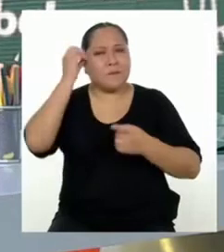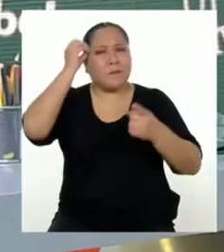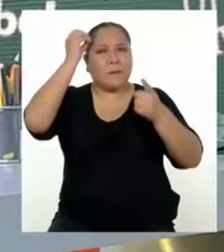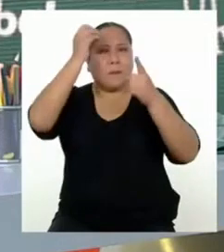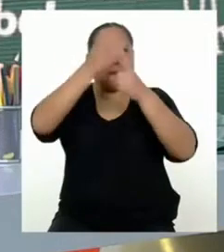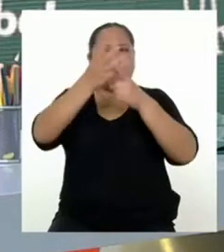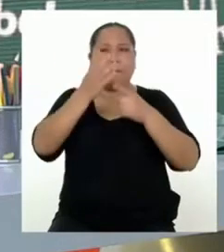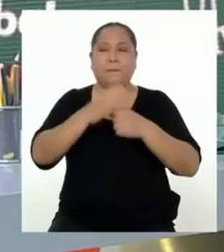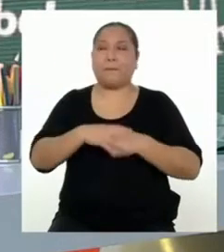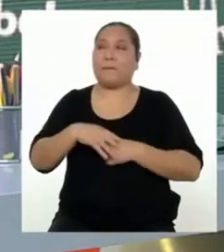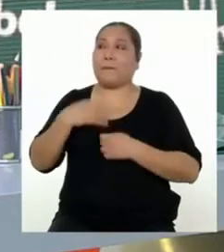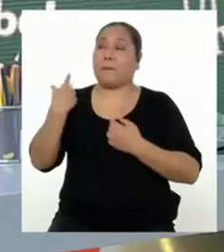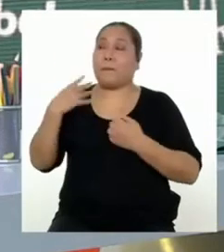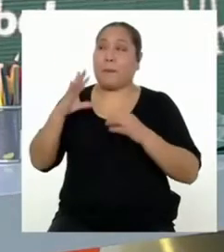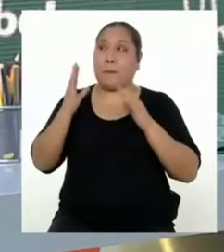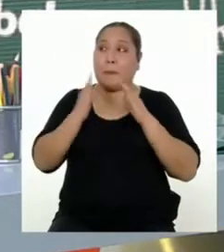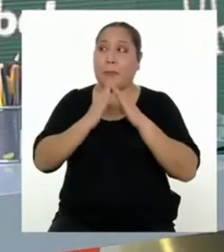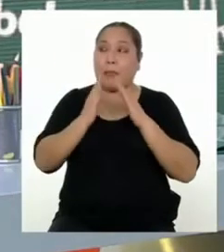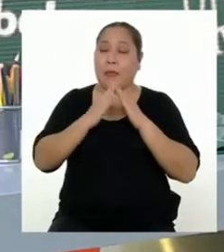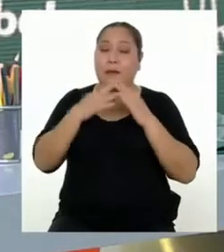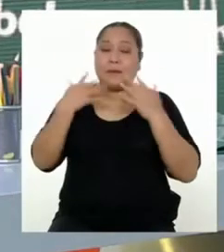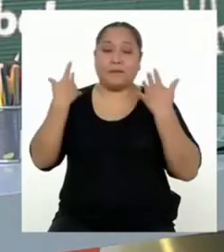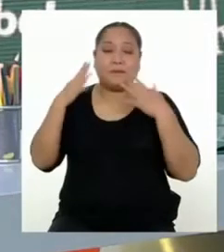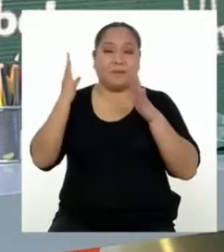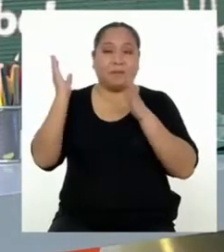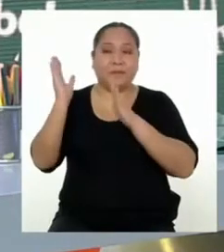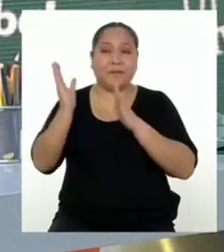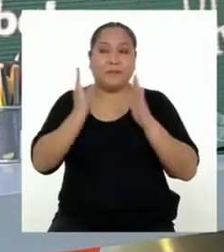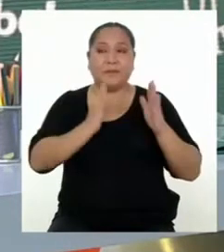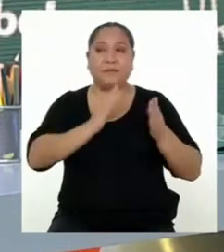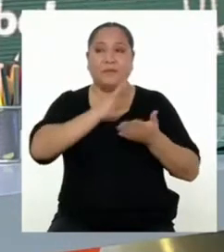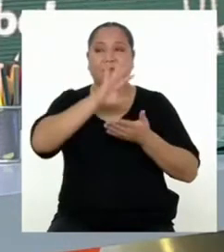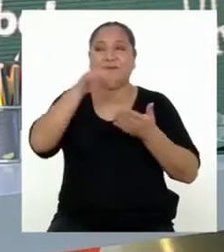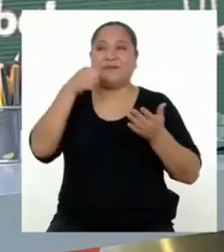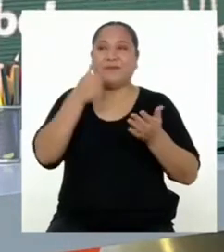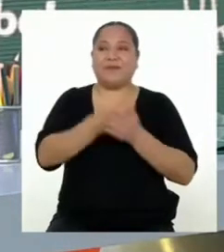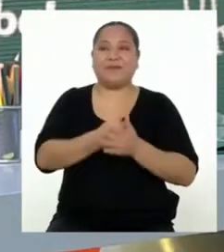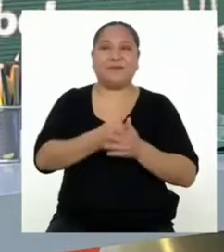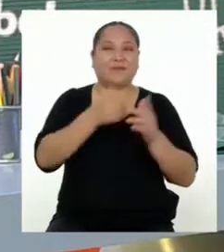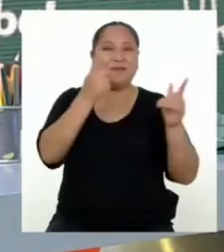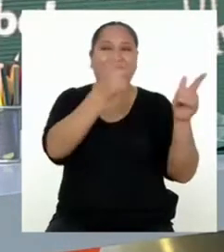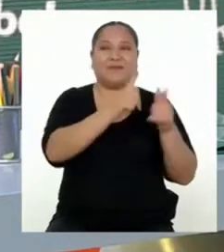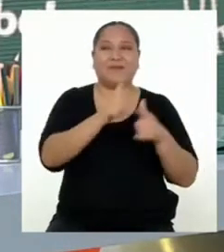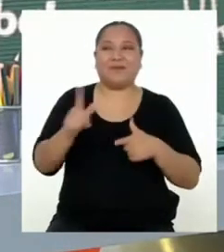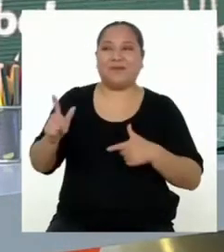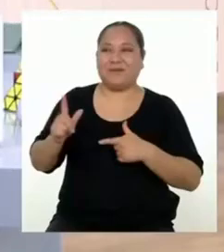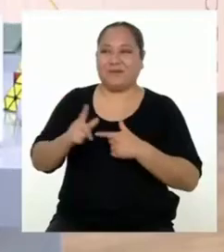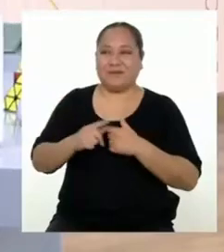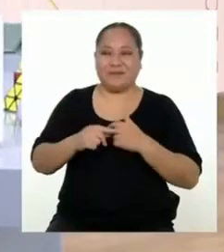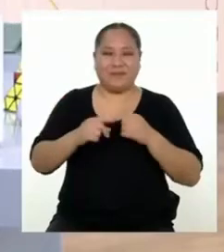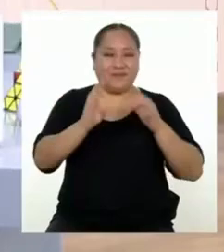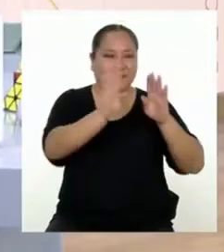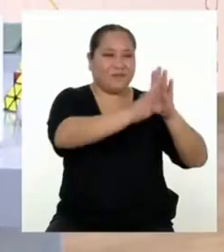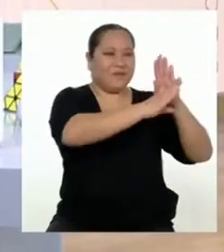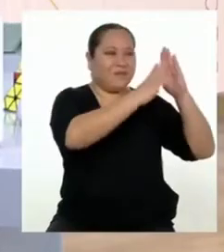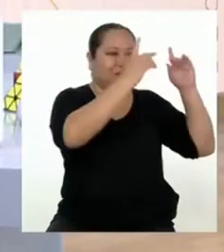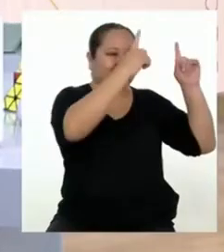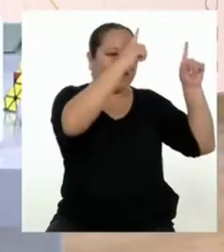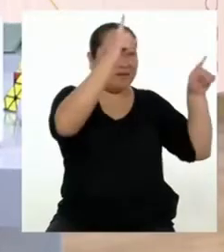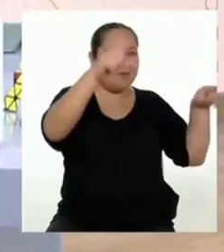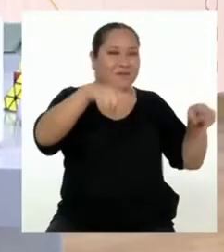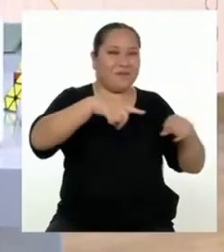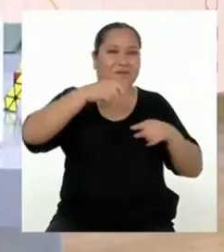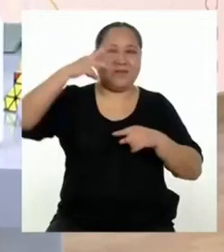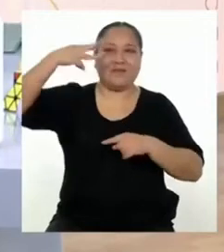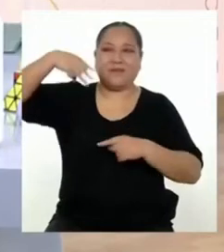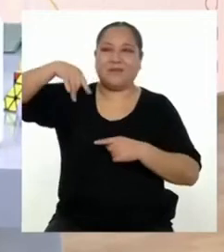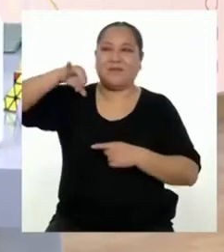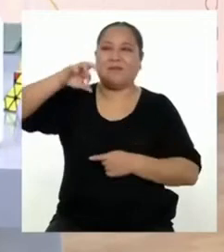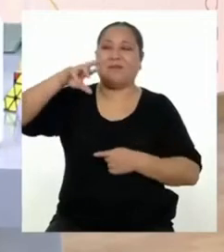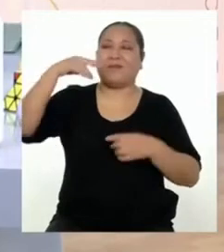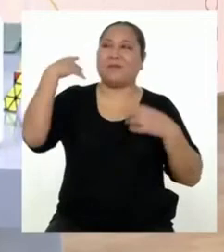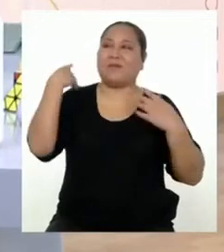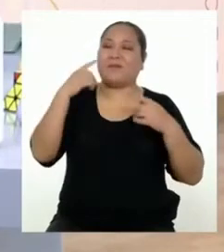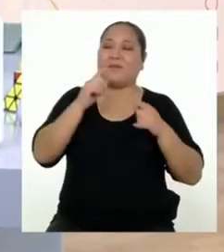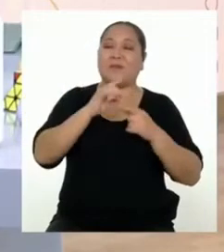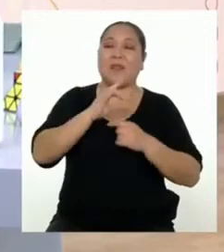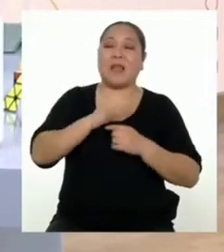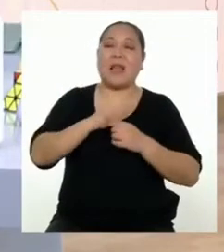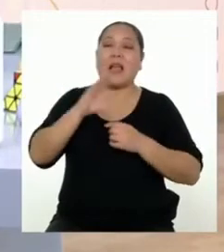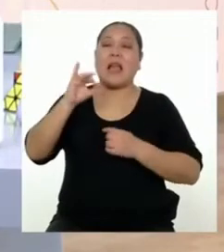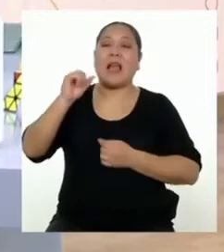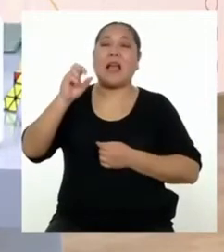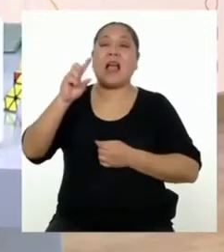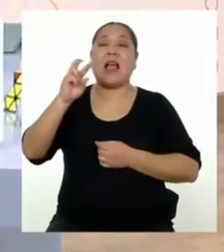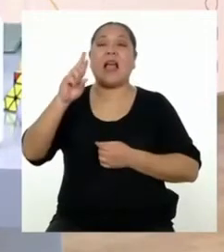reto? En casa ya hemos estado preparando todo para que quede listo nuestro periódico mural. Hemos colocado cartulinas